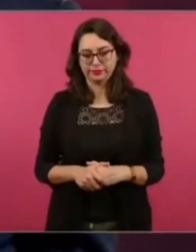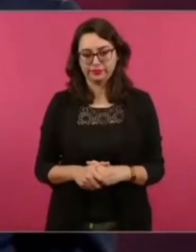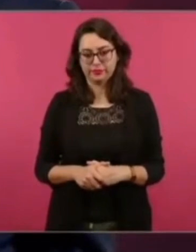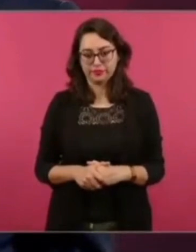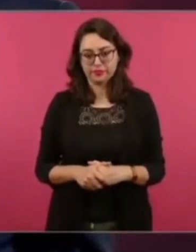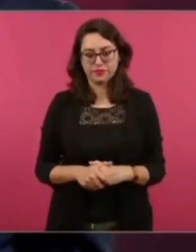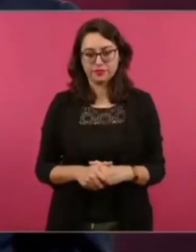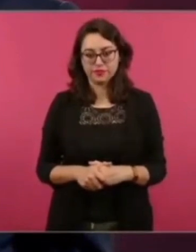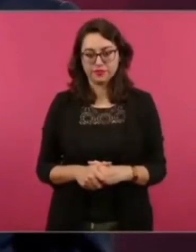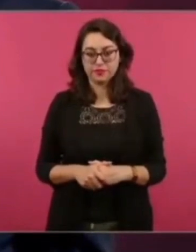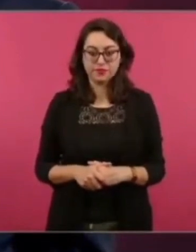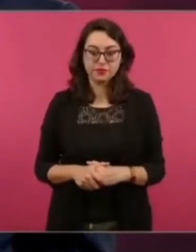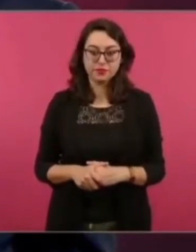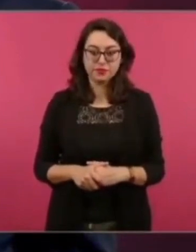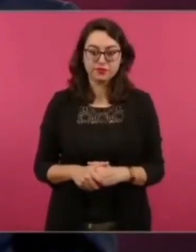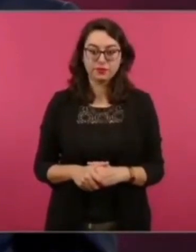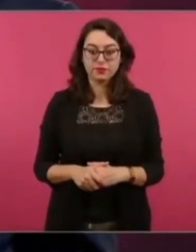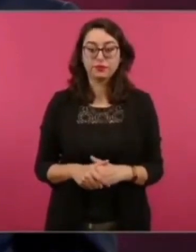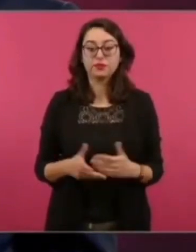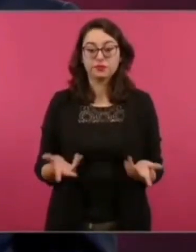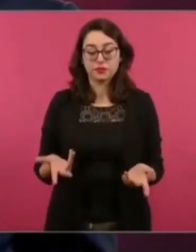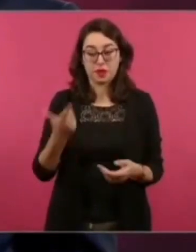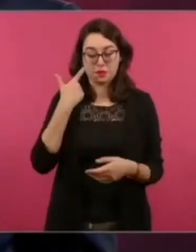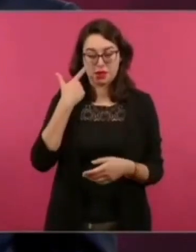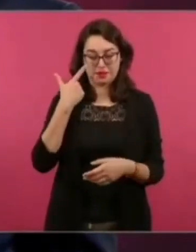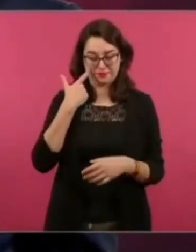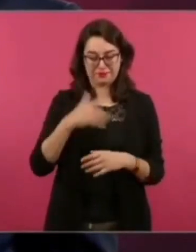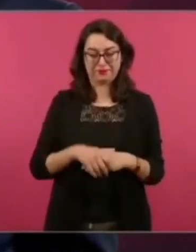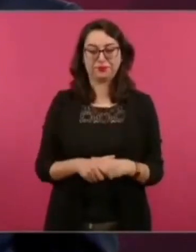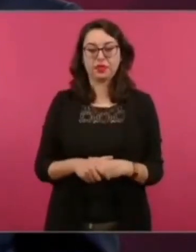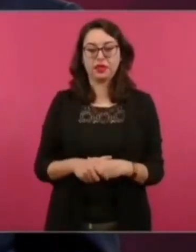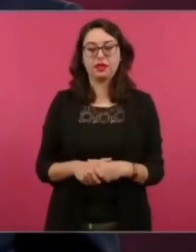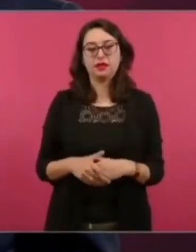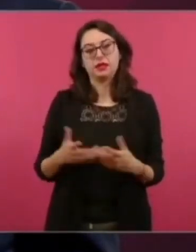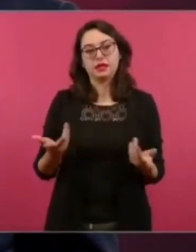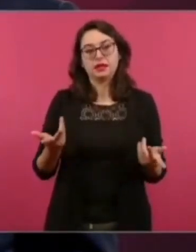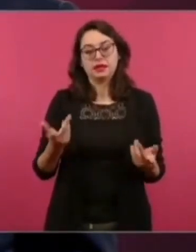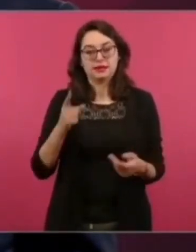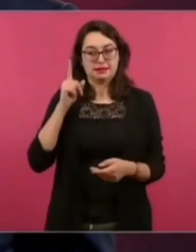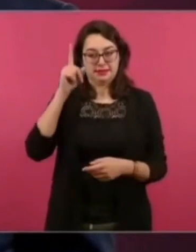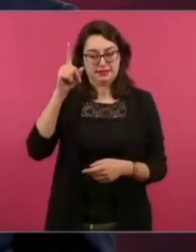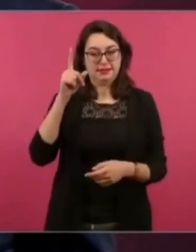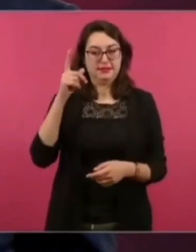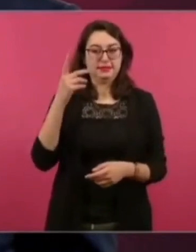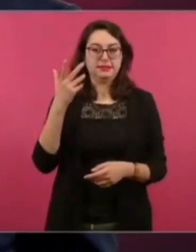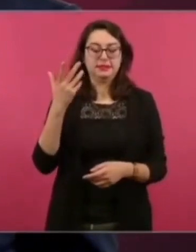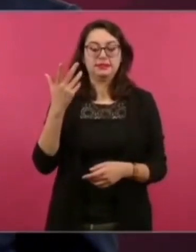Hace como 10 días, en una gira en Sinaloa,